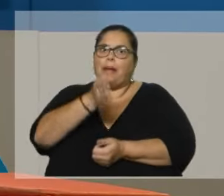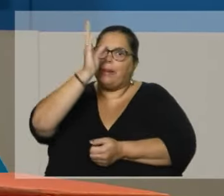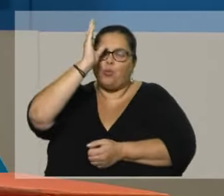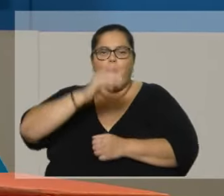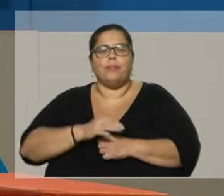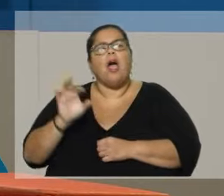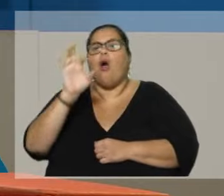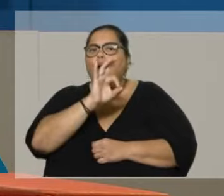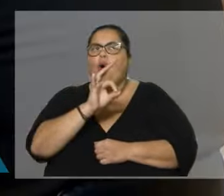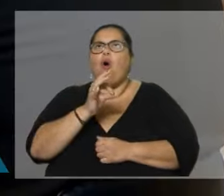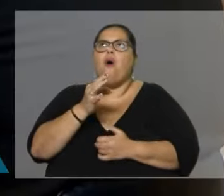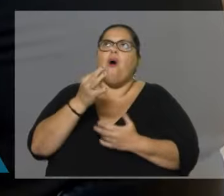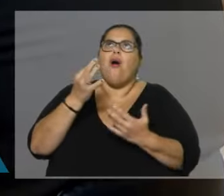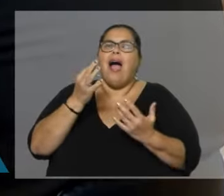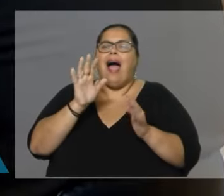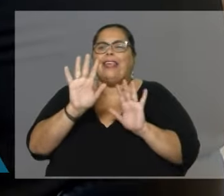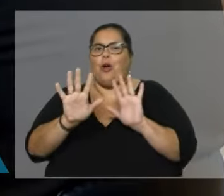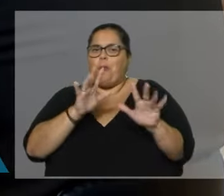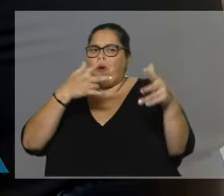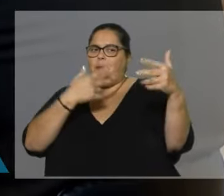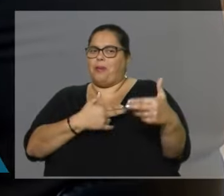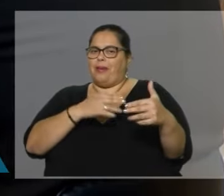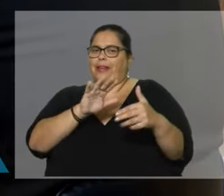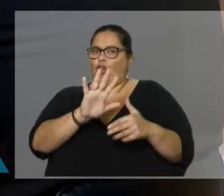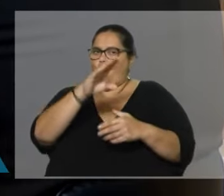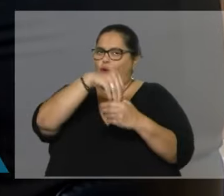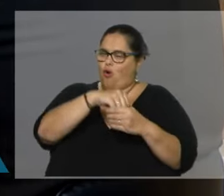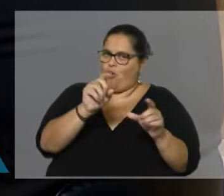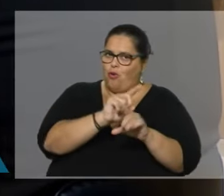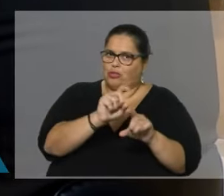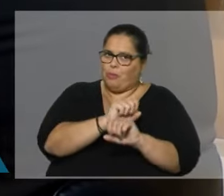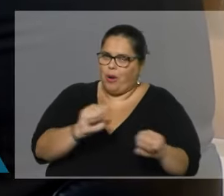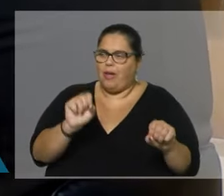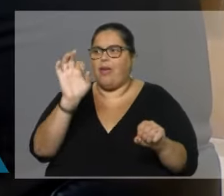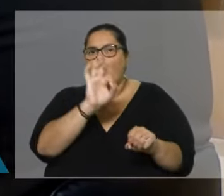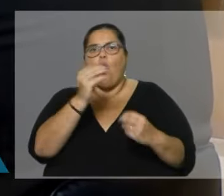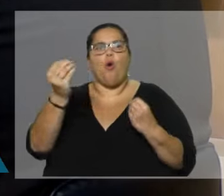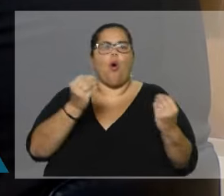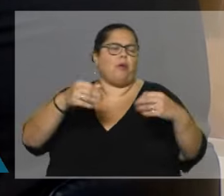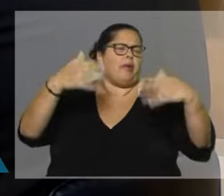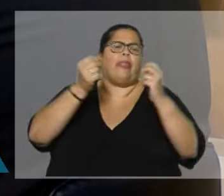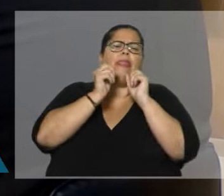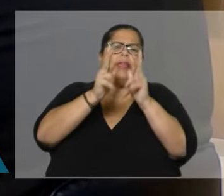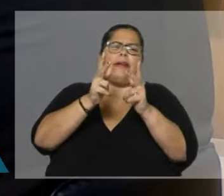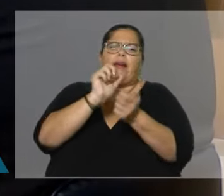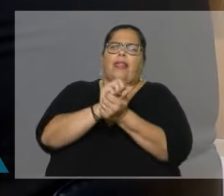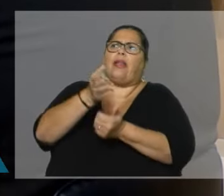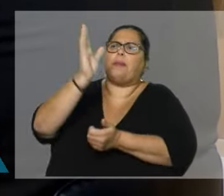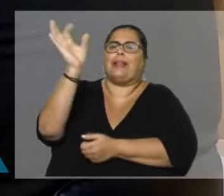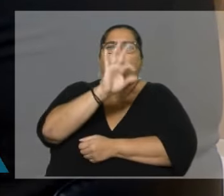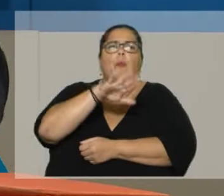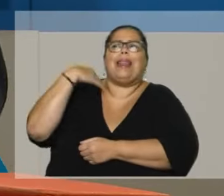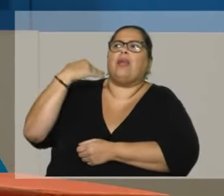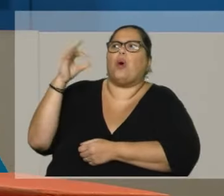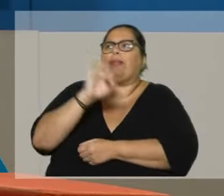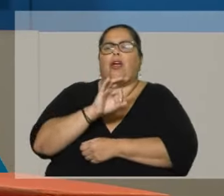filtro para decir, no, bueno, esto no entraría en este mecanismo. Le digo cadena perpetua, como decir, es que no hay muerte, ¿no? Bueno, como digo,